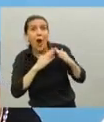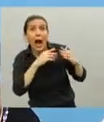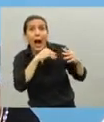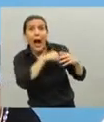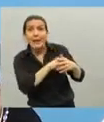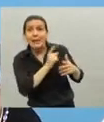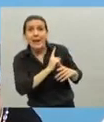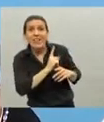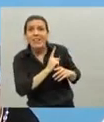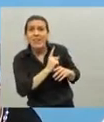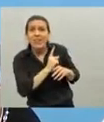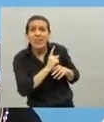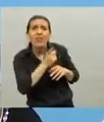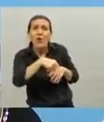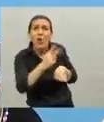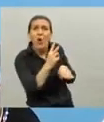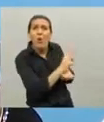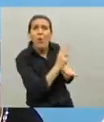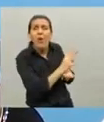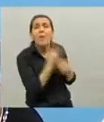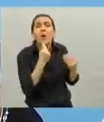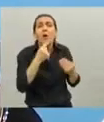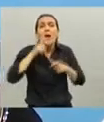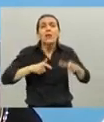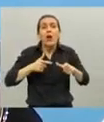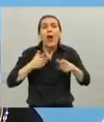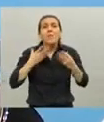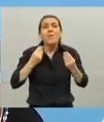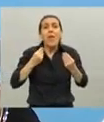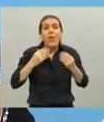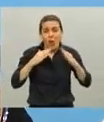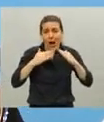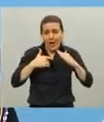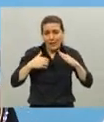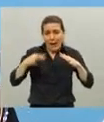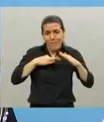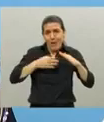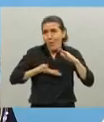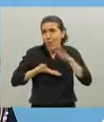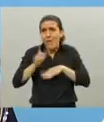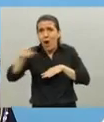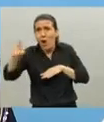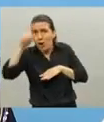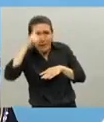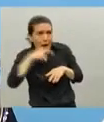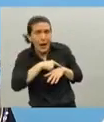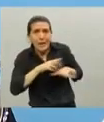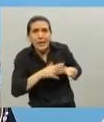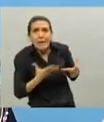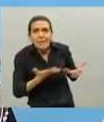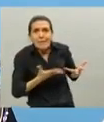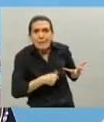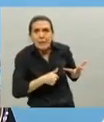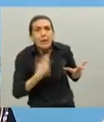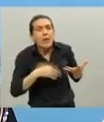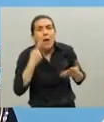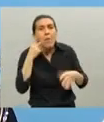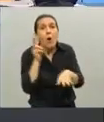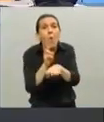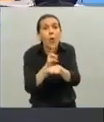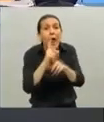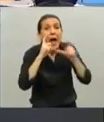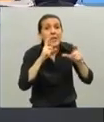que es uno de los mayores temores que tiene la gente para dejar sus casas. Nosotros tenemos que garantizarles la salud y la tranquilidad de esa gente.